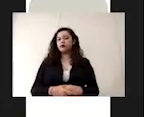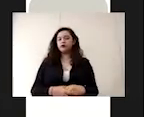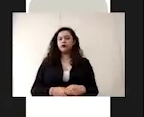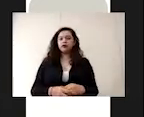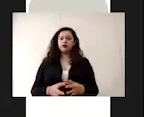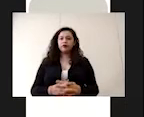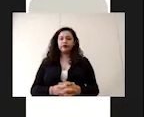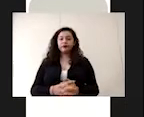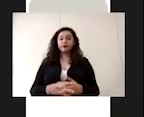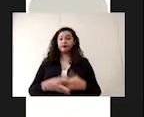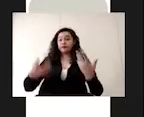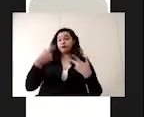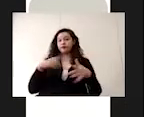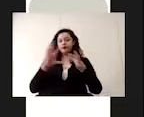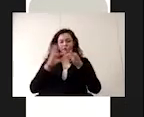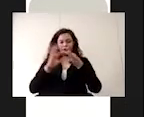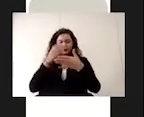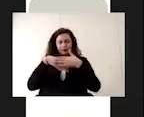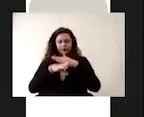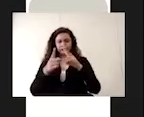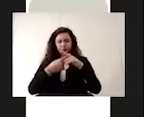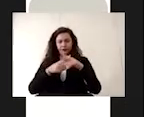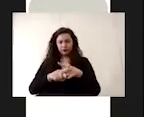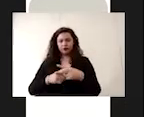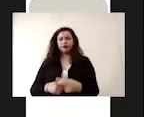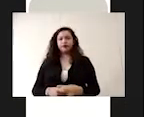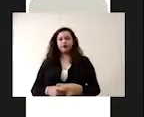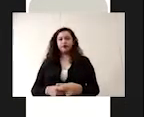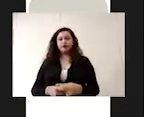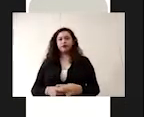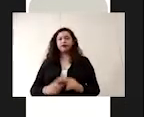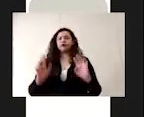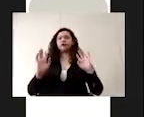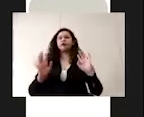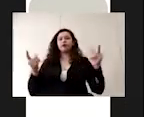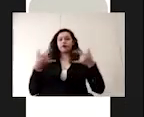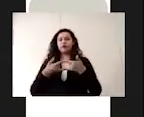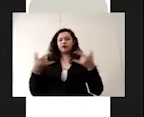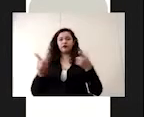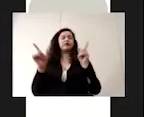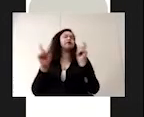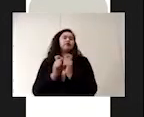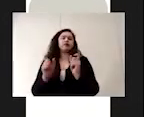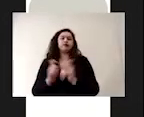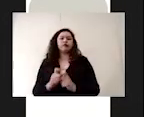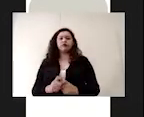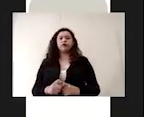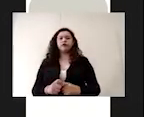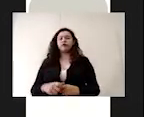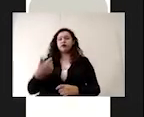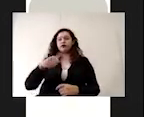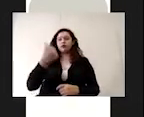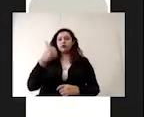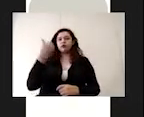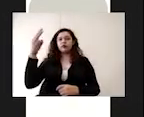A manera de introducción, vamos a empezar con un arco histórico muy breve. El 11 de marzo del año